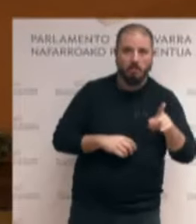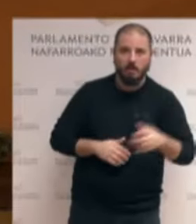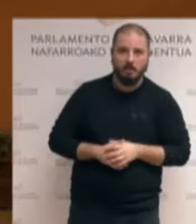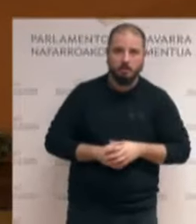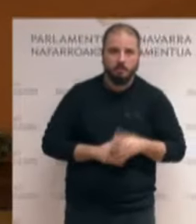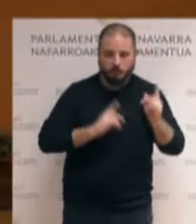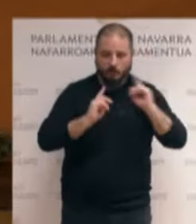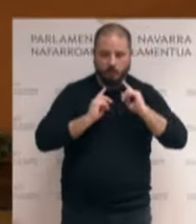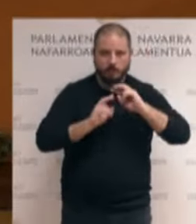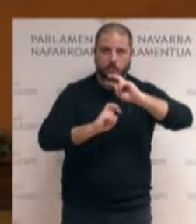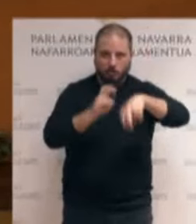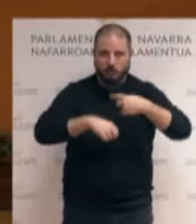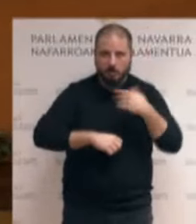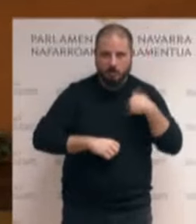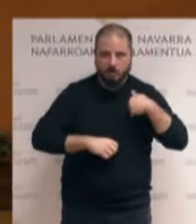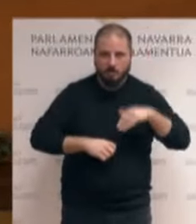puede hacer y se va a hacer.